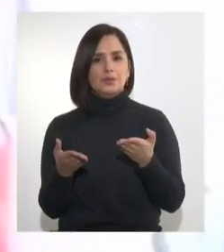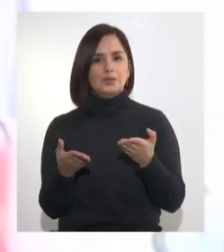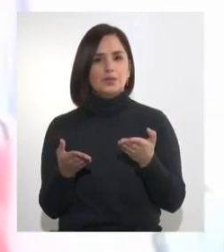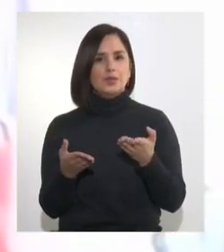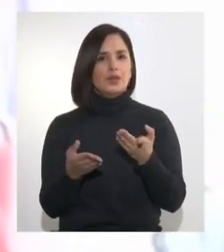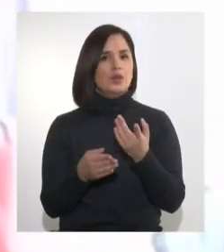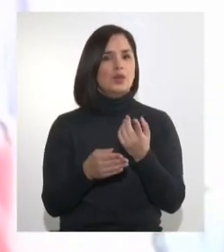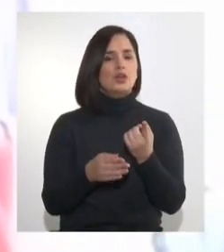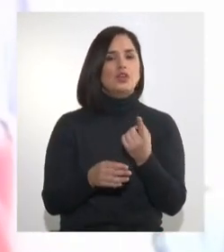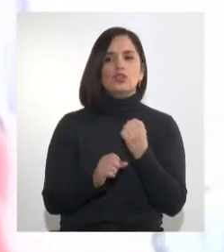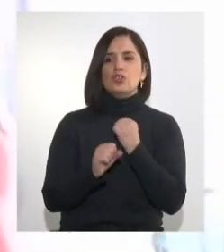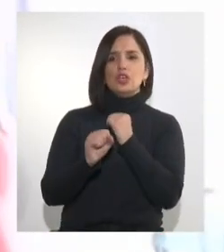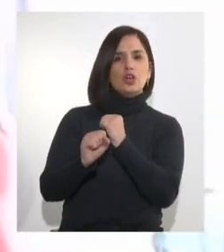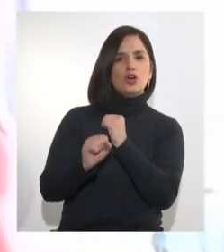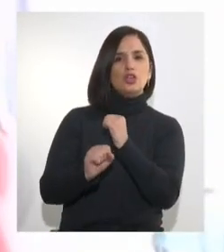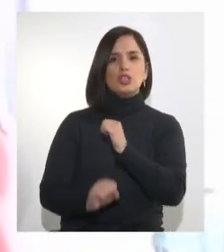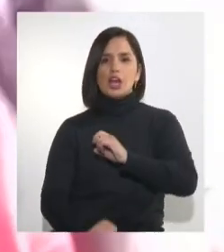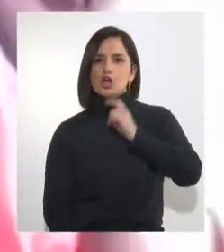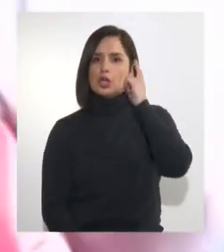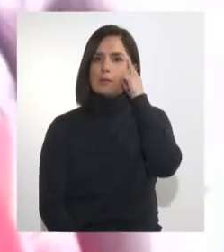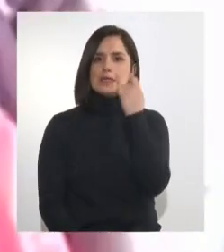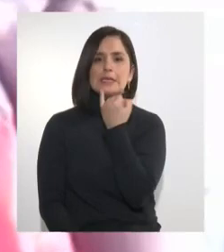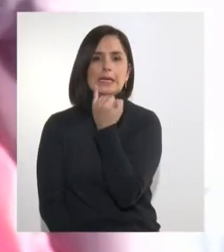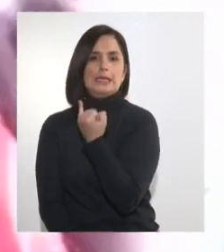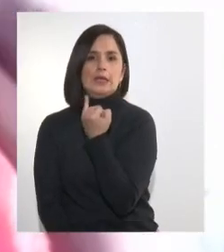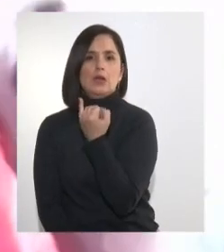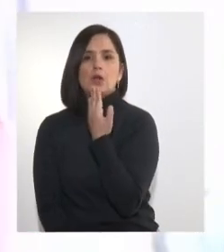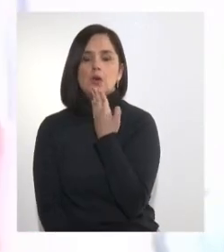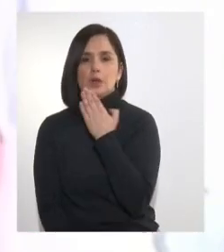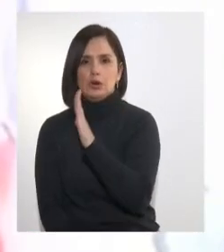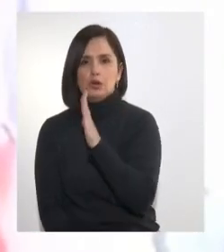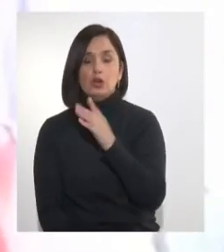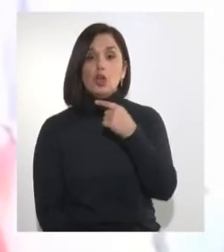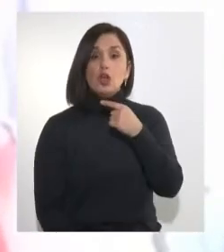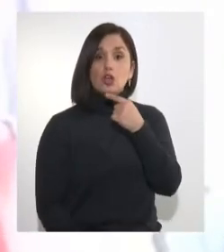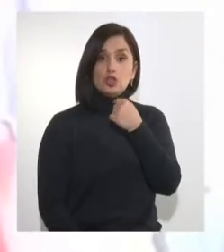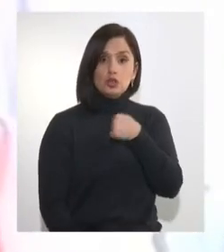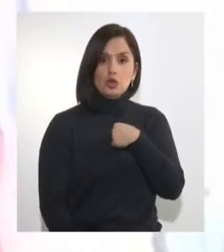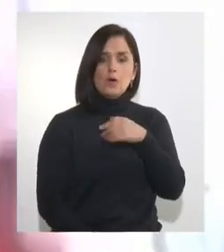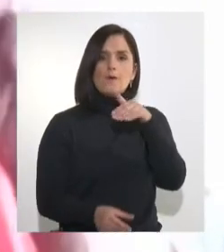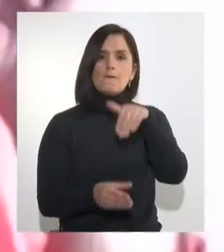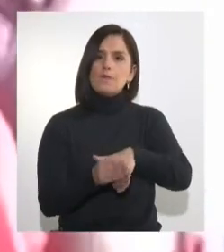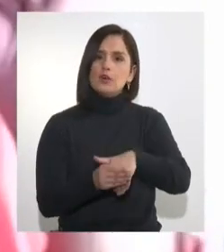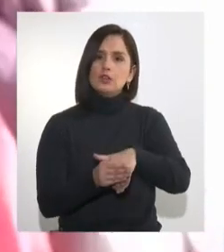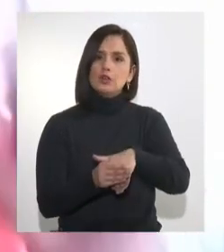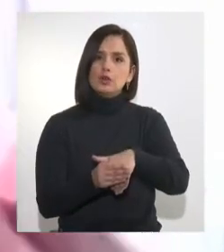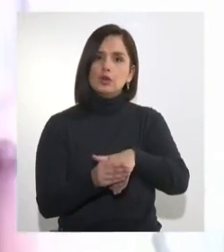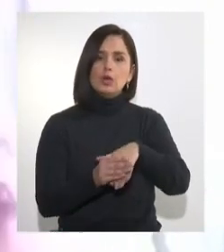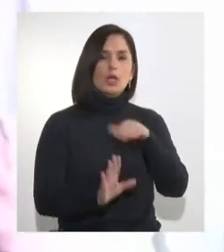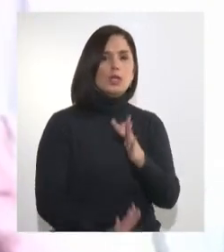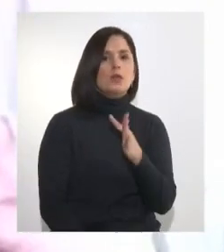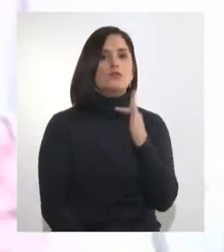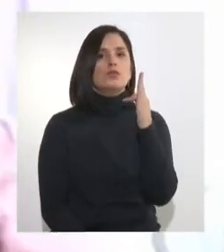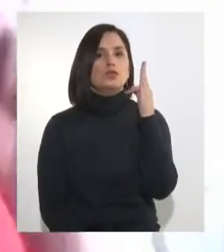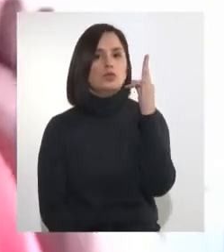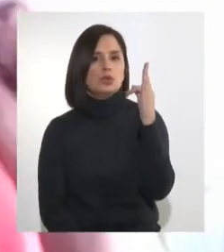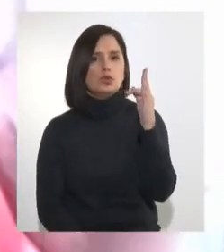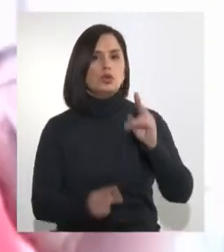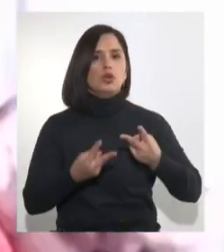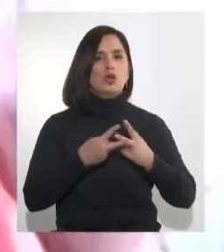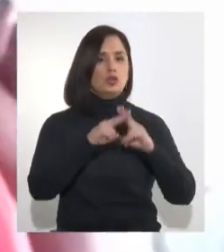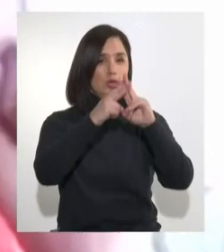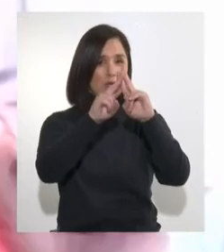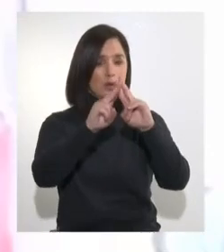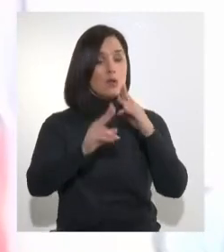individualismo. Voto sin contradicciones con el futuro, porque lo que construiremos en Chile cuando